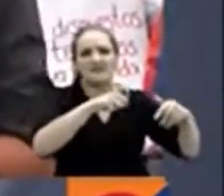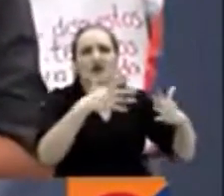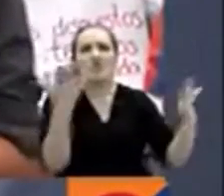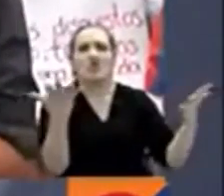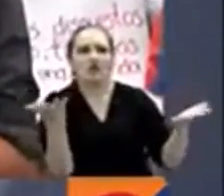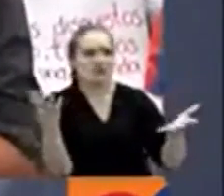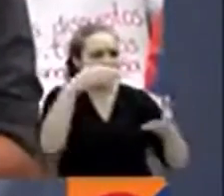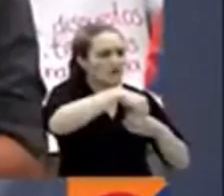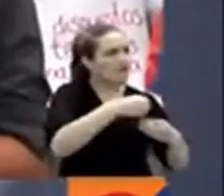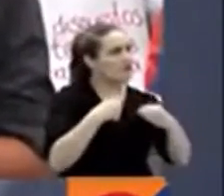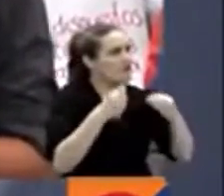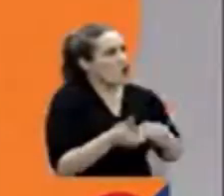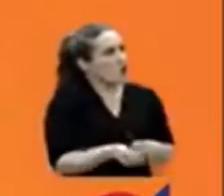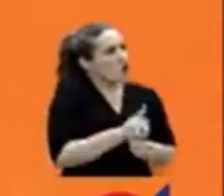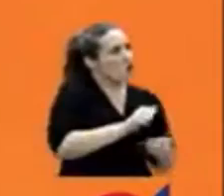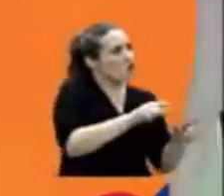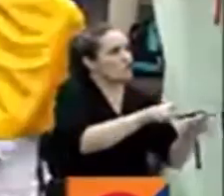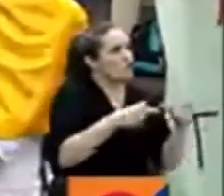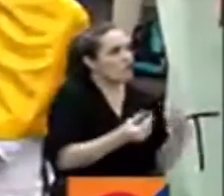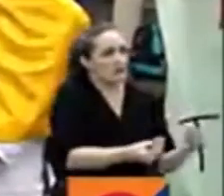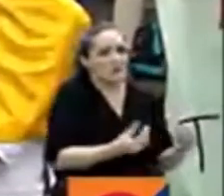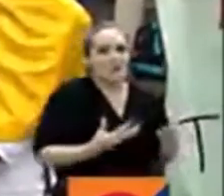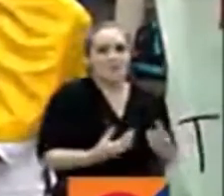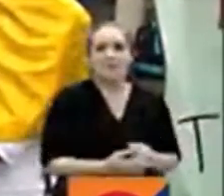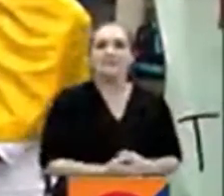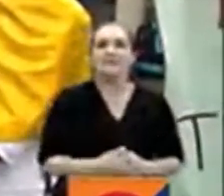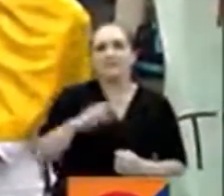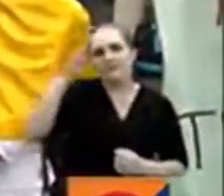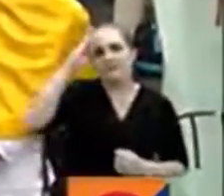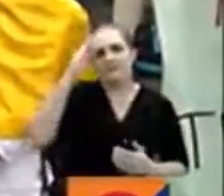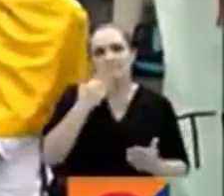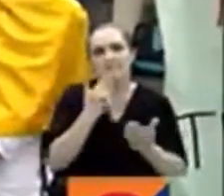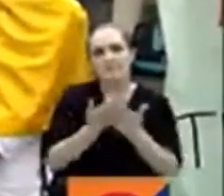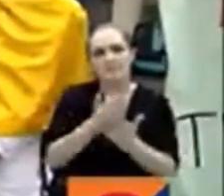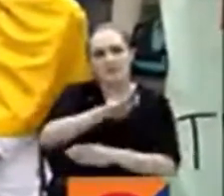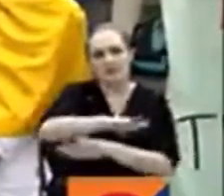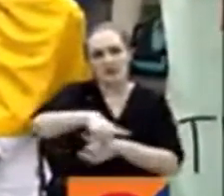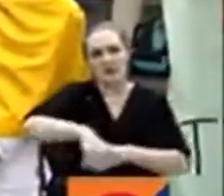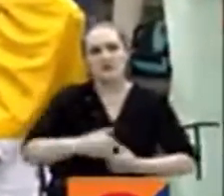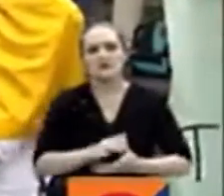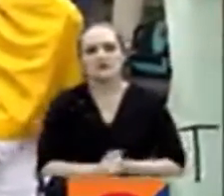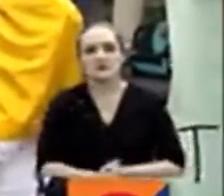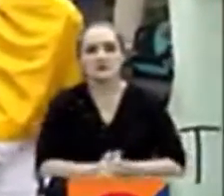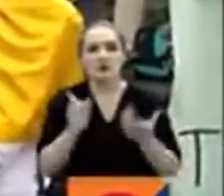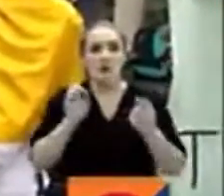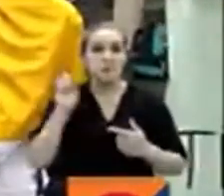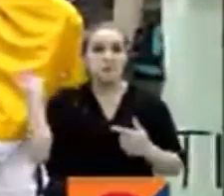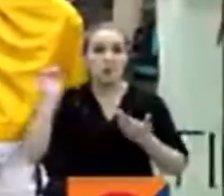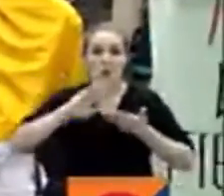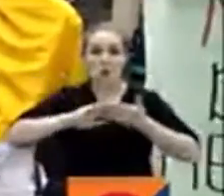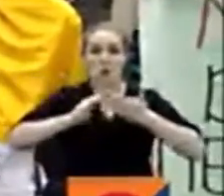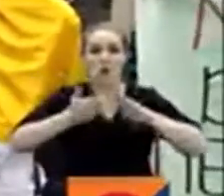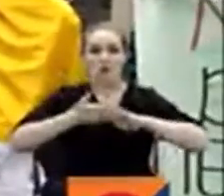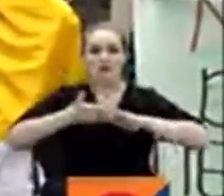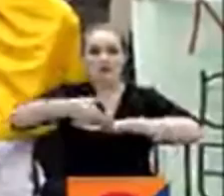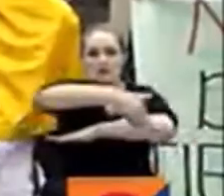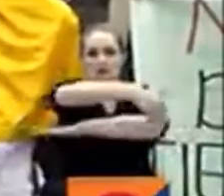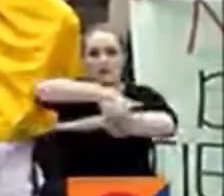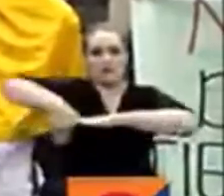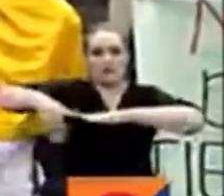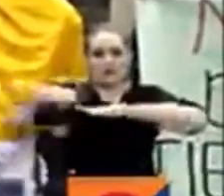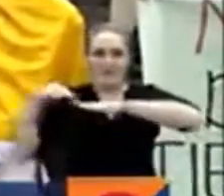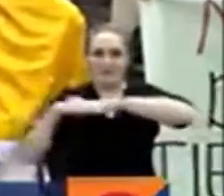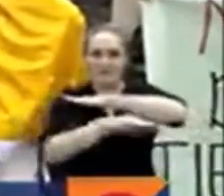José Fernando, televidentes, buenas tardes. Justamente los estamos saludando con la comunidad aquí en la calle Quinta, en este